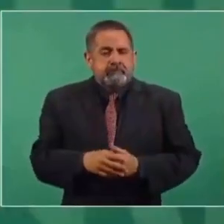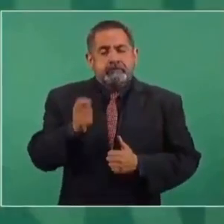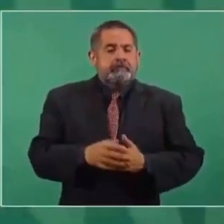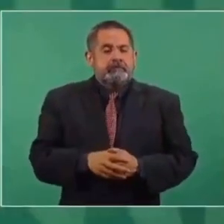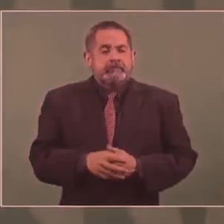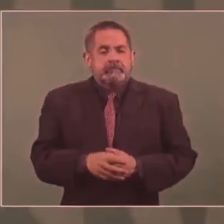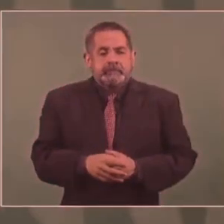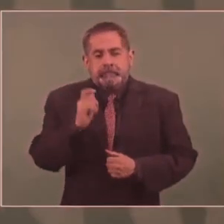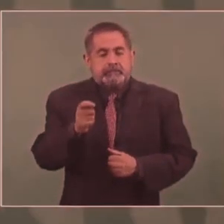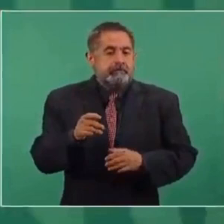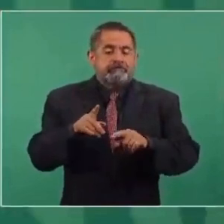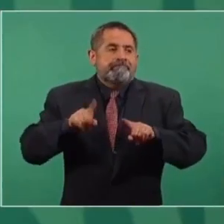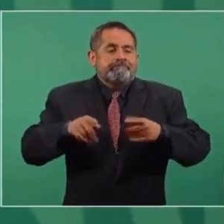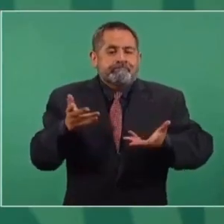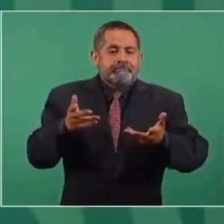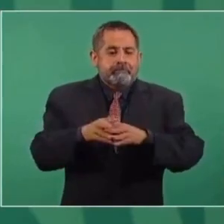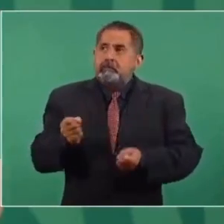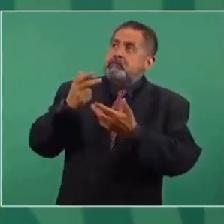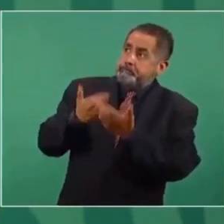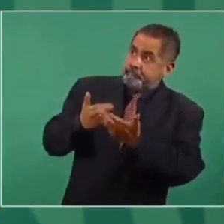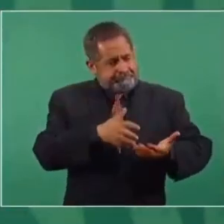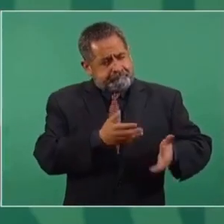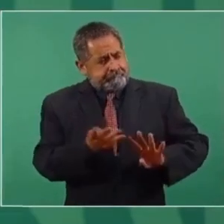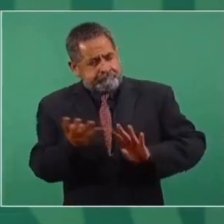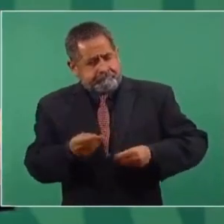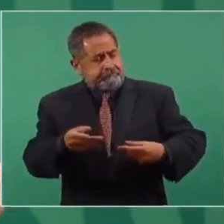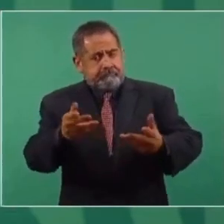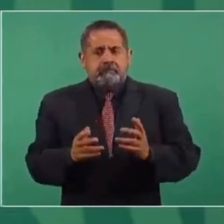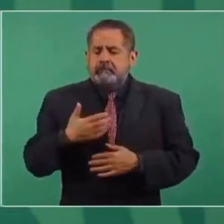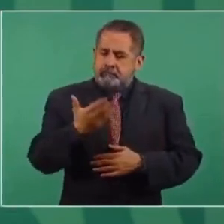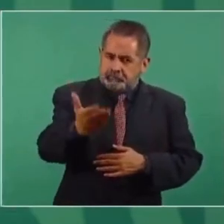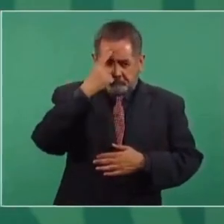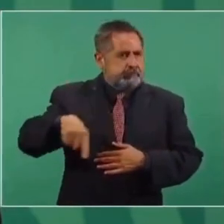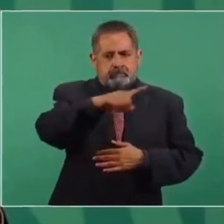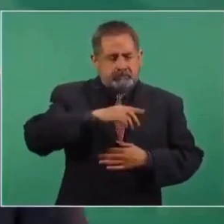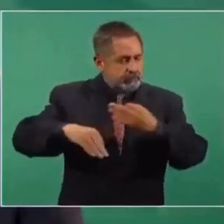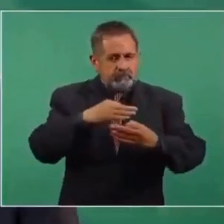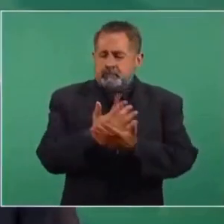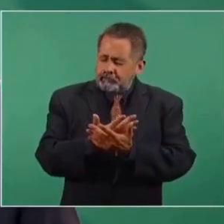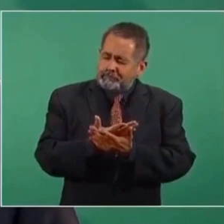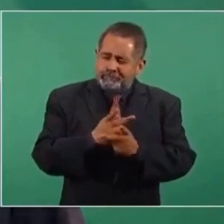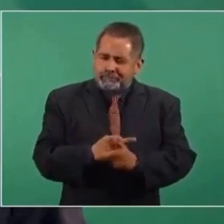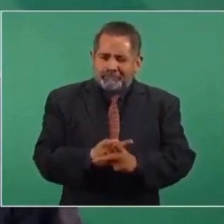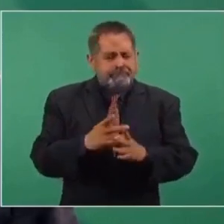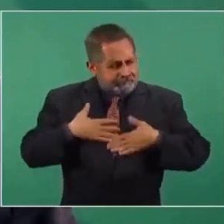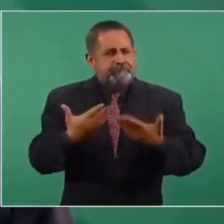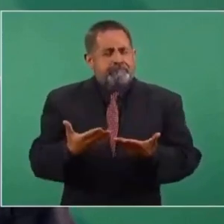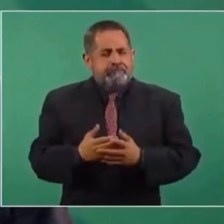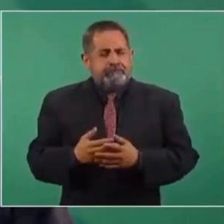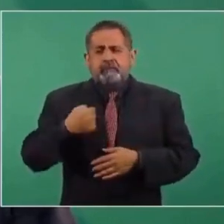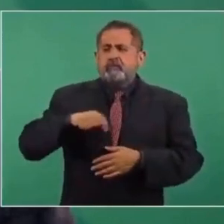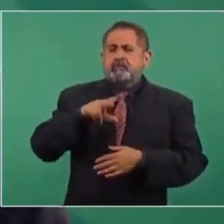Entonces, nada más que va a depender de las vacunas. Entonces, yo le pediría a todos que nos esperen, que tengan confianza,